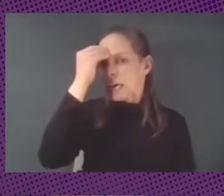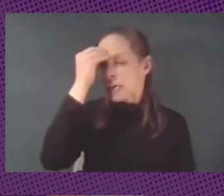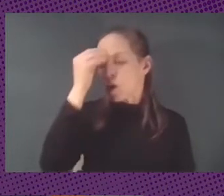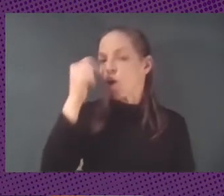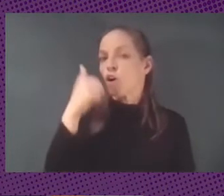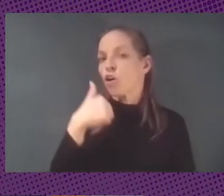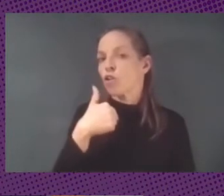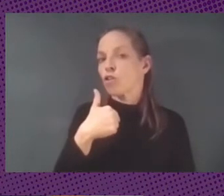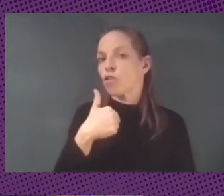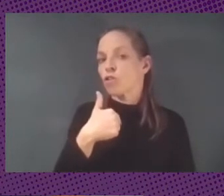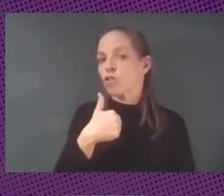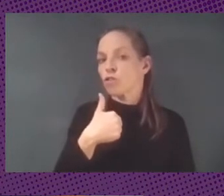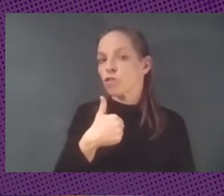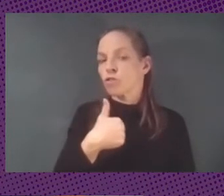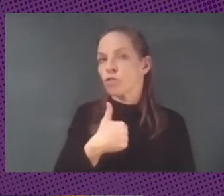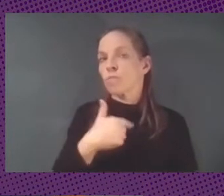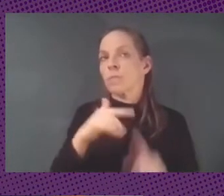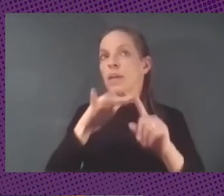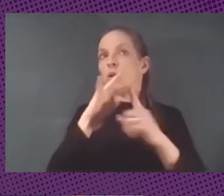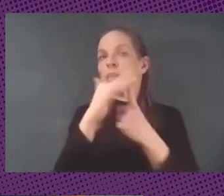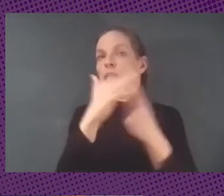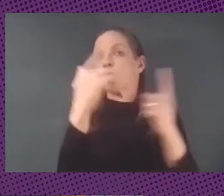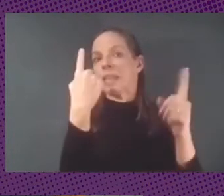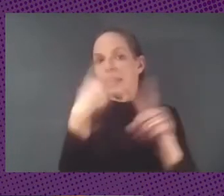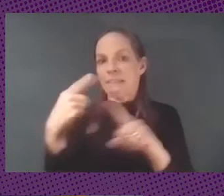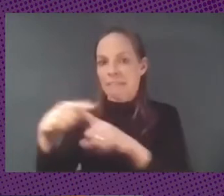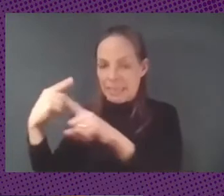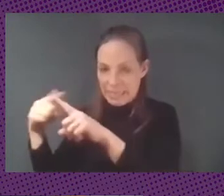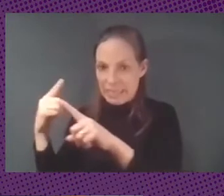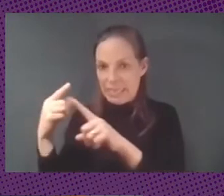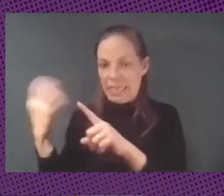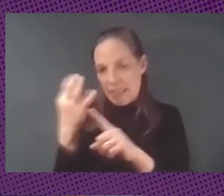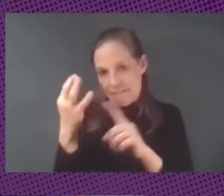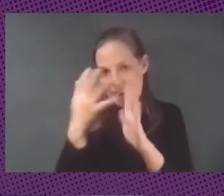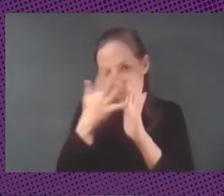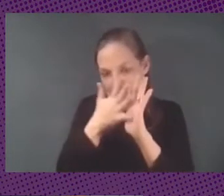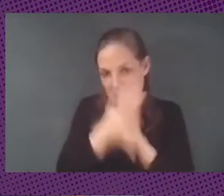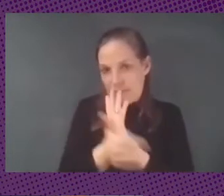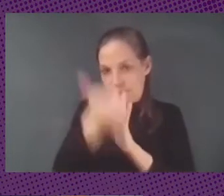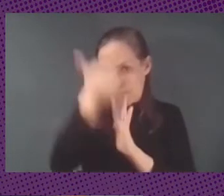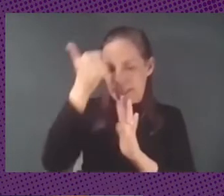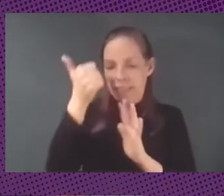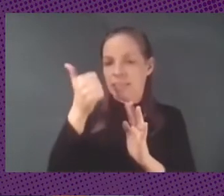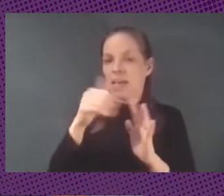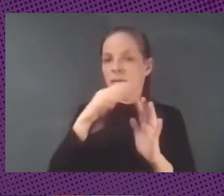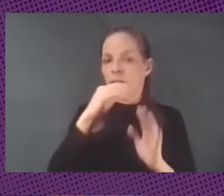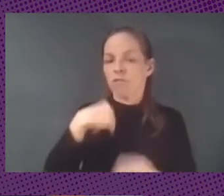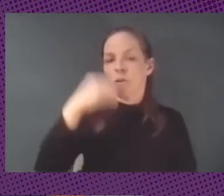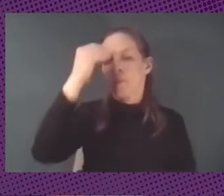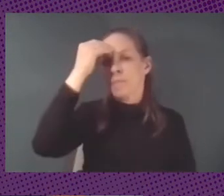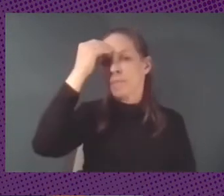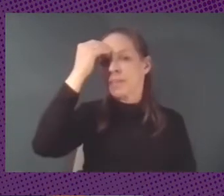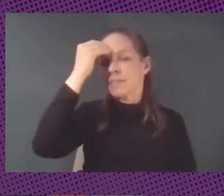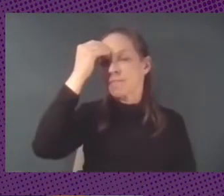de distintos contextos ¿no? porque por ahí entiendo que estamos pensando en distintos